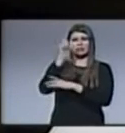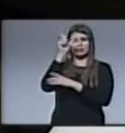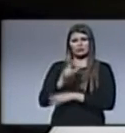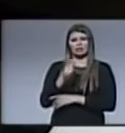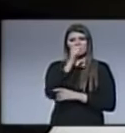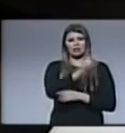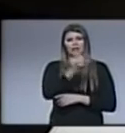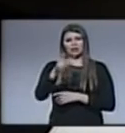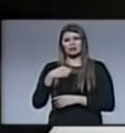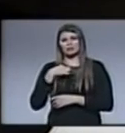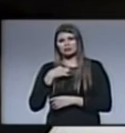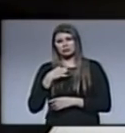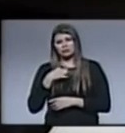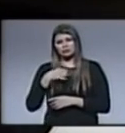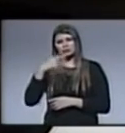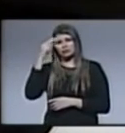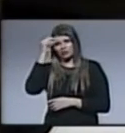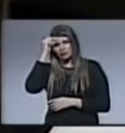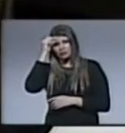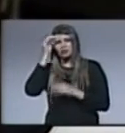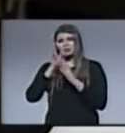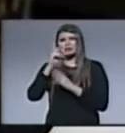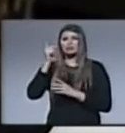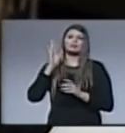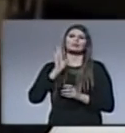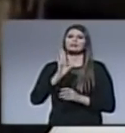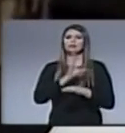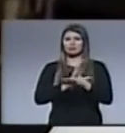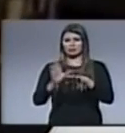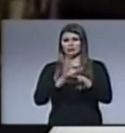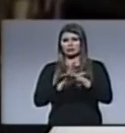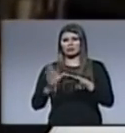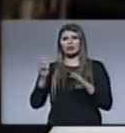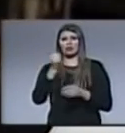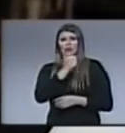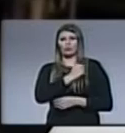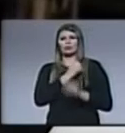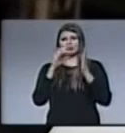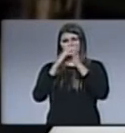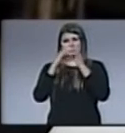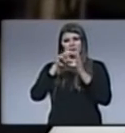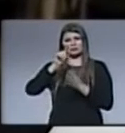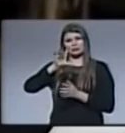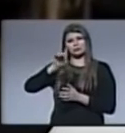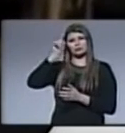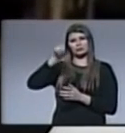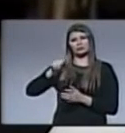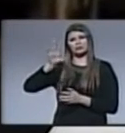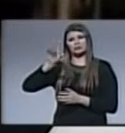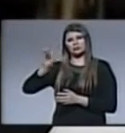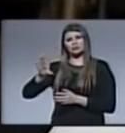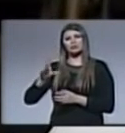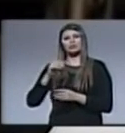nosotros para obedecerle a él sigue diciendo el texto de Juan 15 15 que